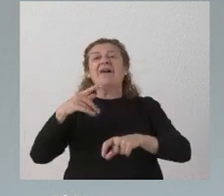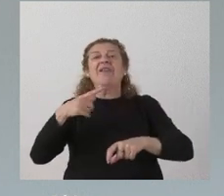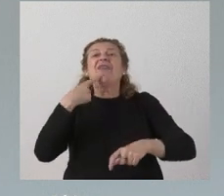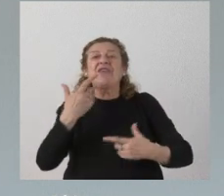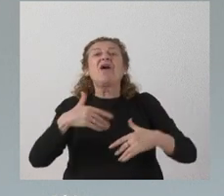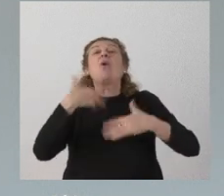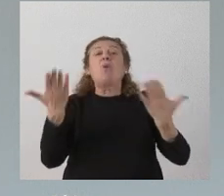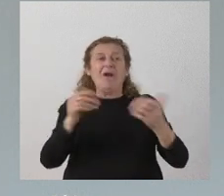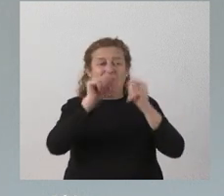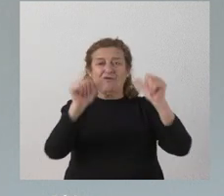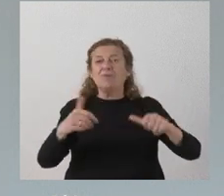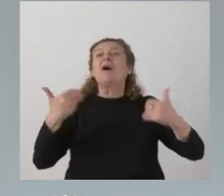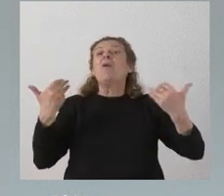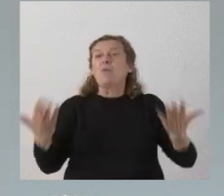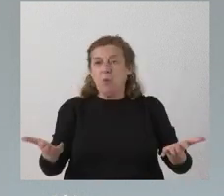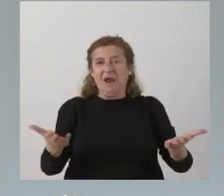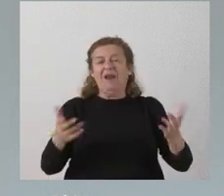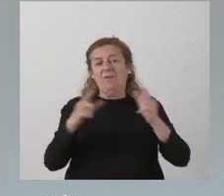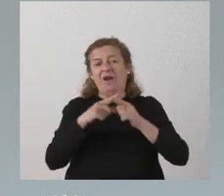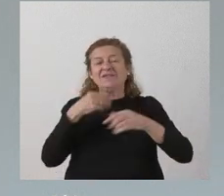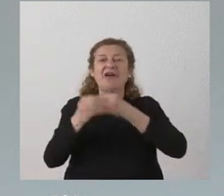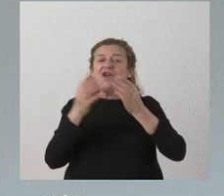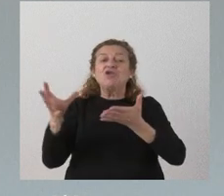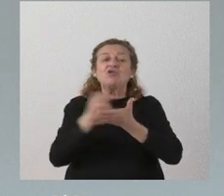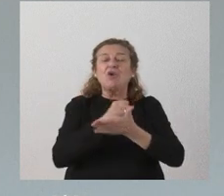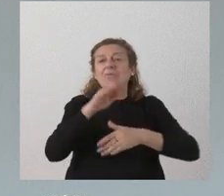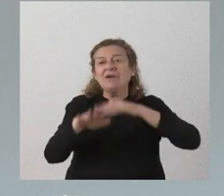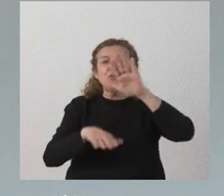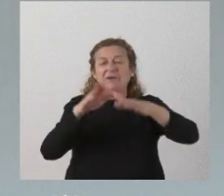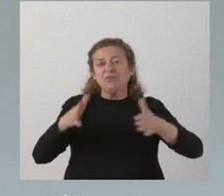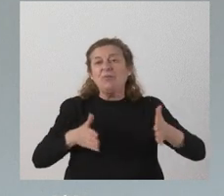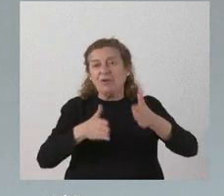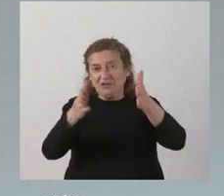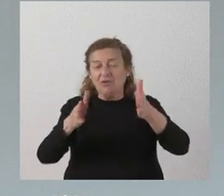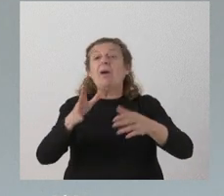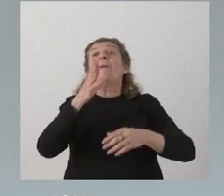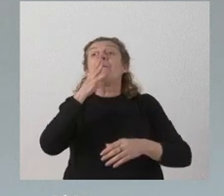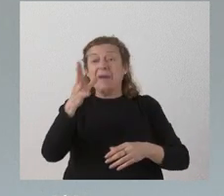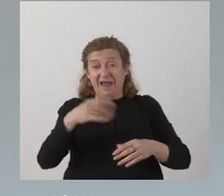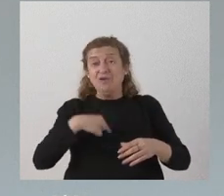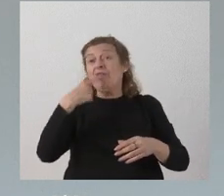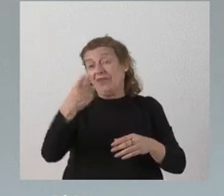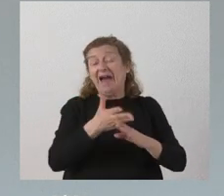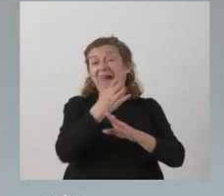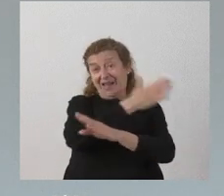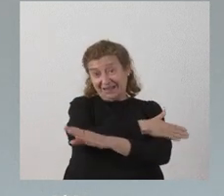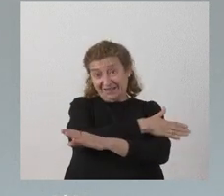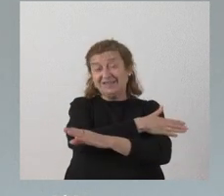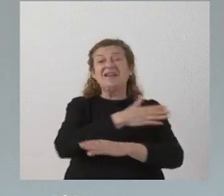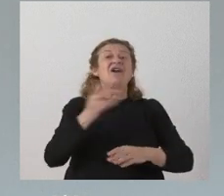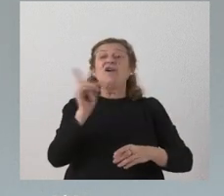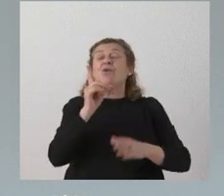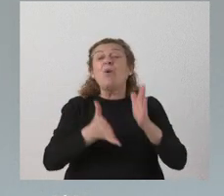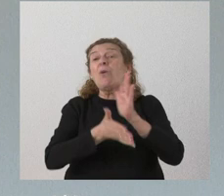cómo y de qué manera se canaliza todo este proceso en aras a lo que le decía anteriormente que no